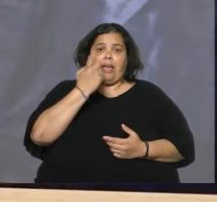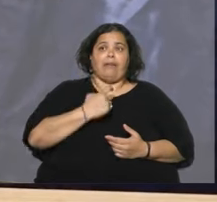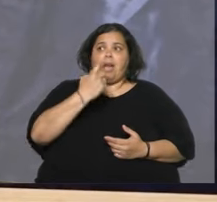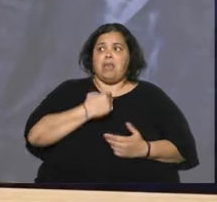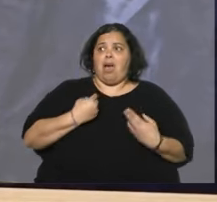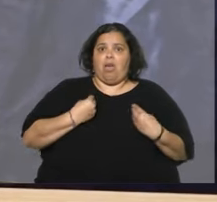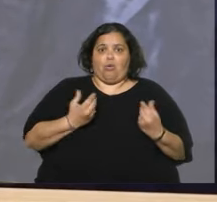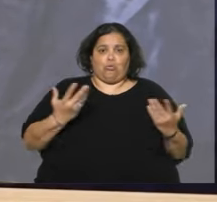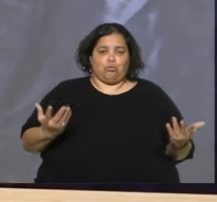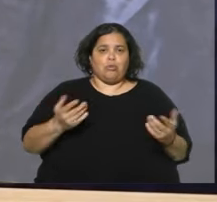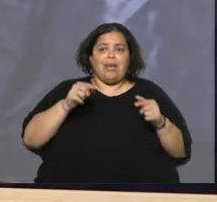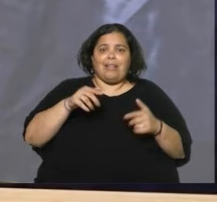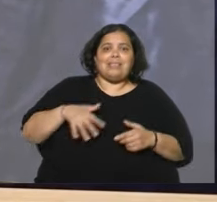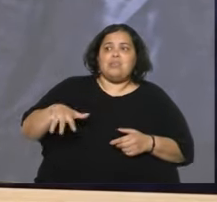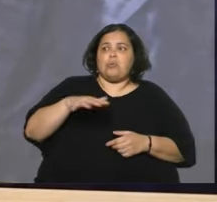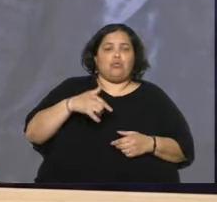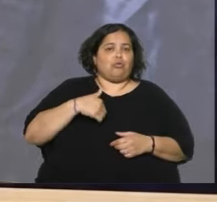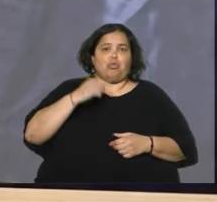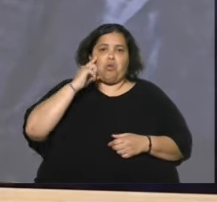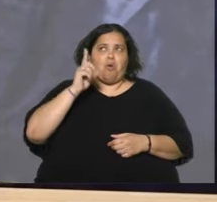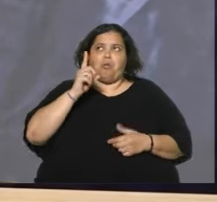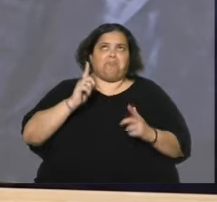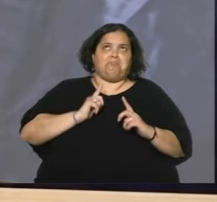en una situación que no nos esperábamos.